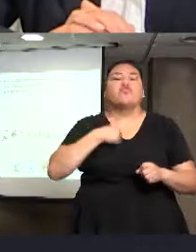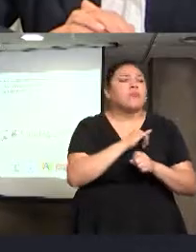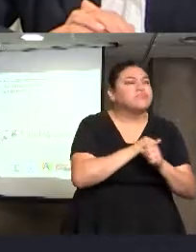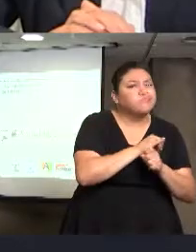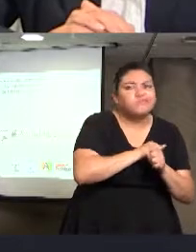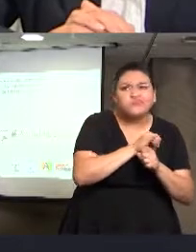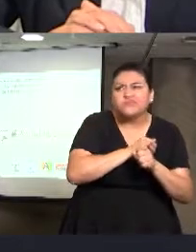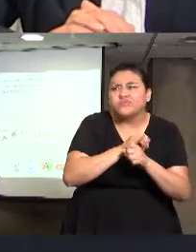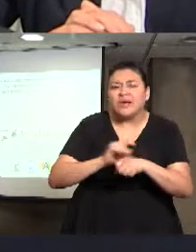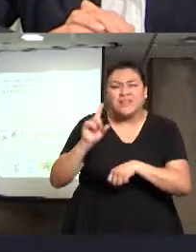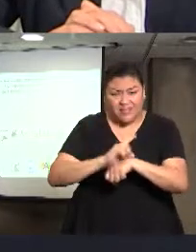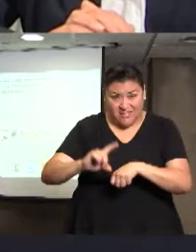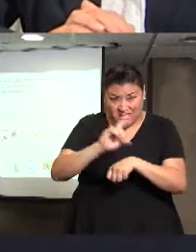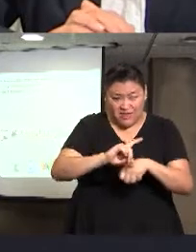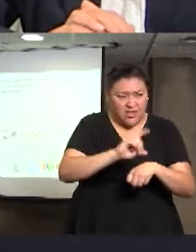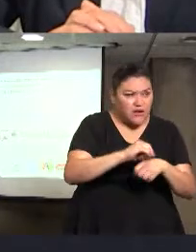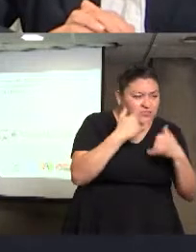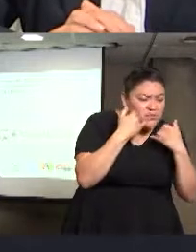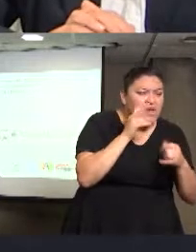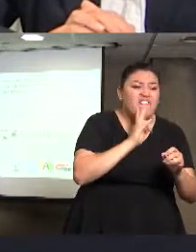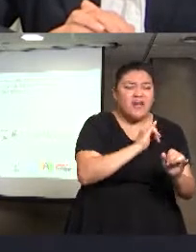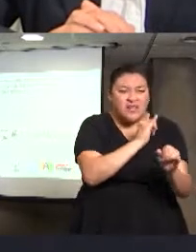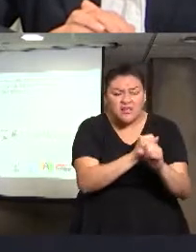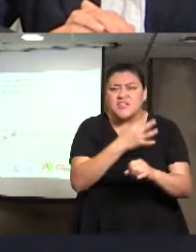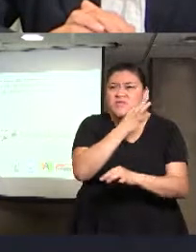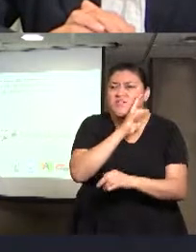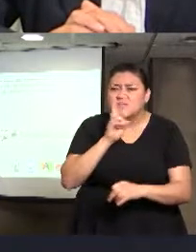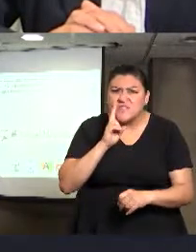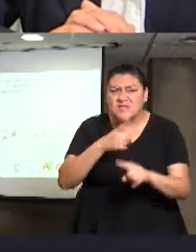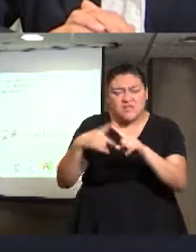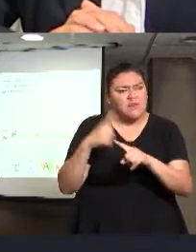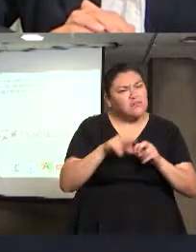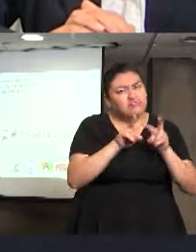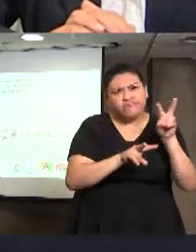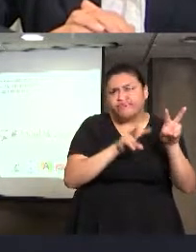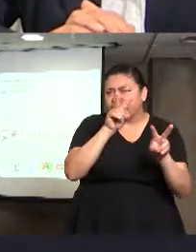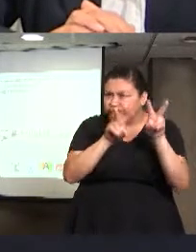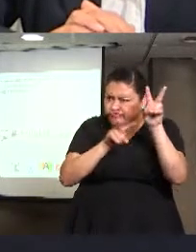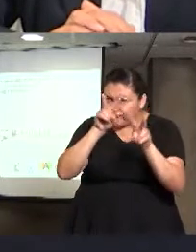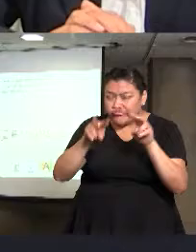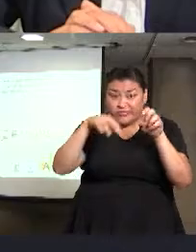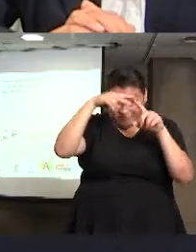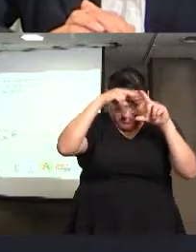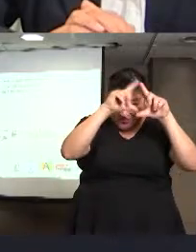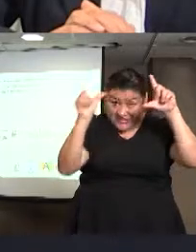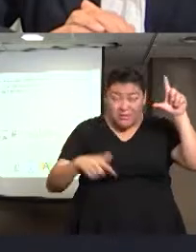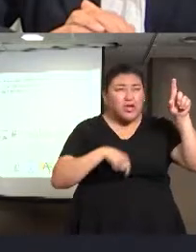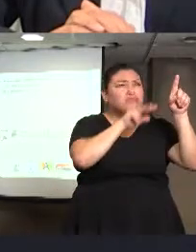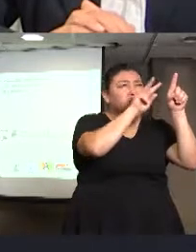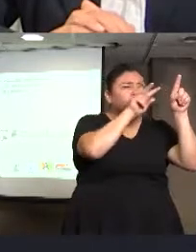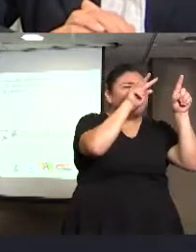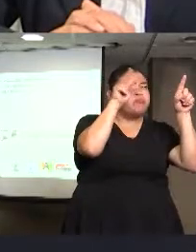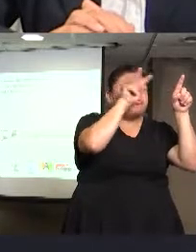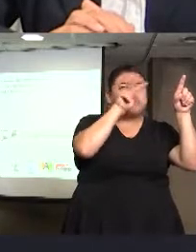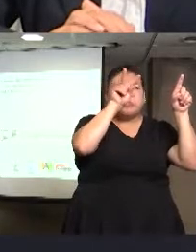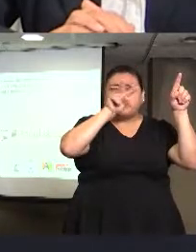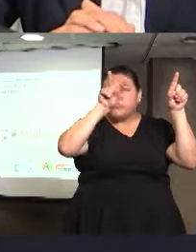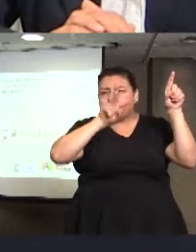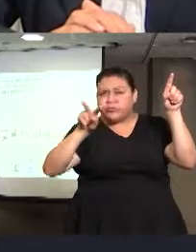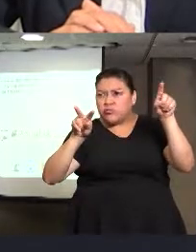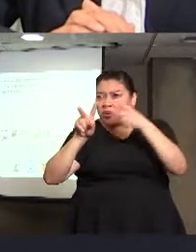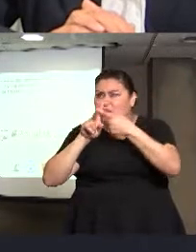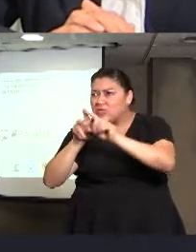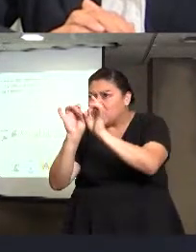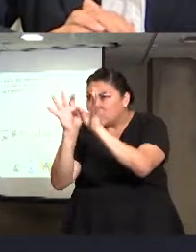proactiva todos los días, de verificar las noticias en todo el país, y entonces buscar información, solicitar información, e